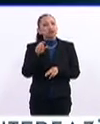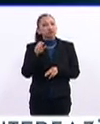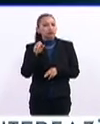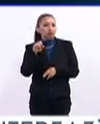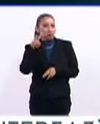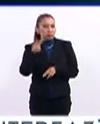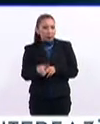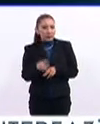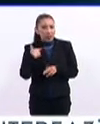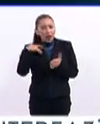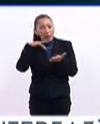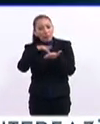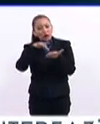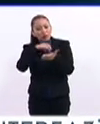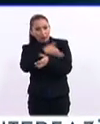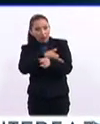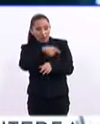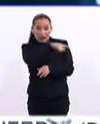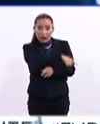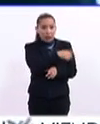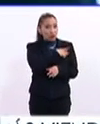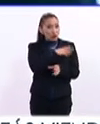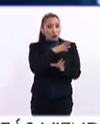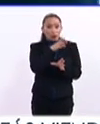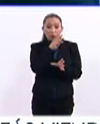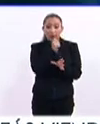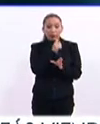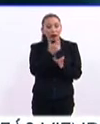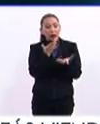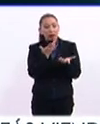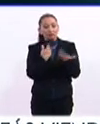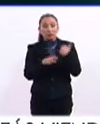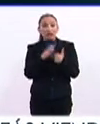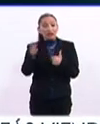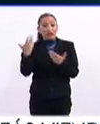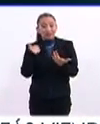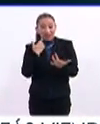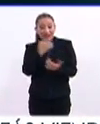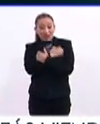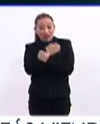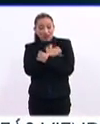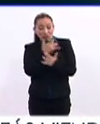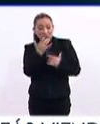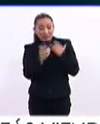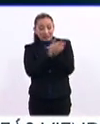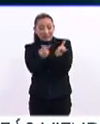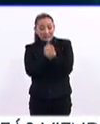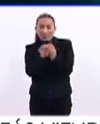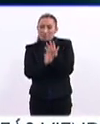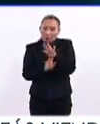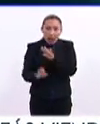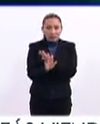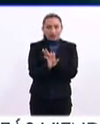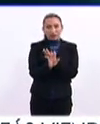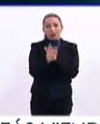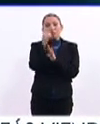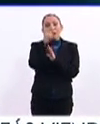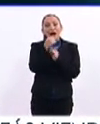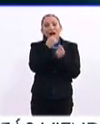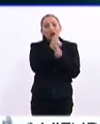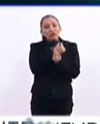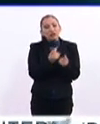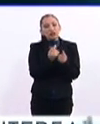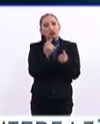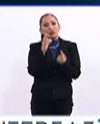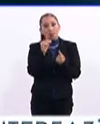el apoyo de la familia no pueden sacarse adelante. La educación socioemocional es la base para que los niños,